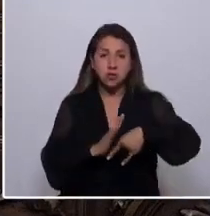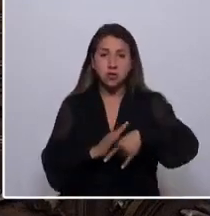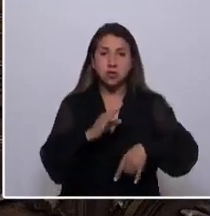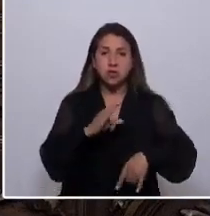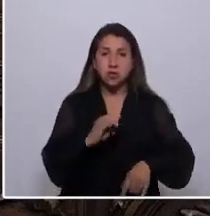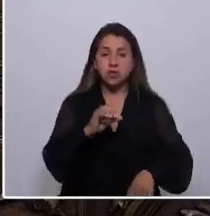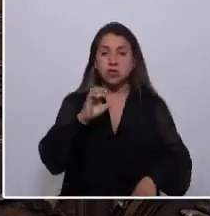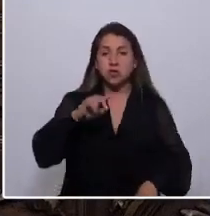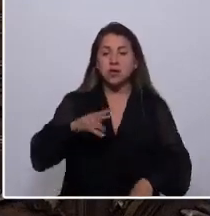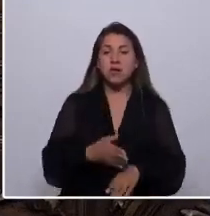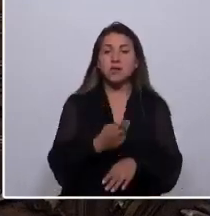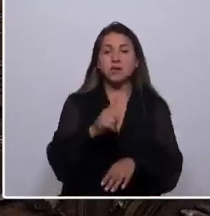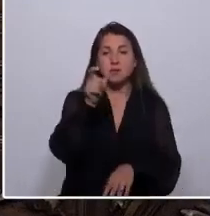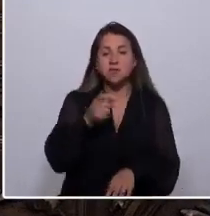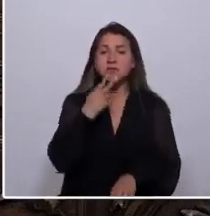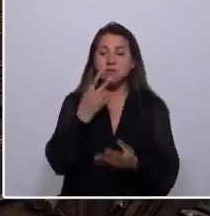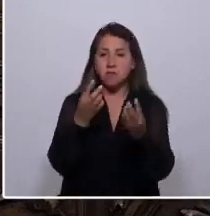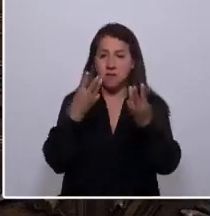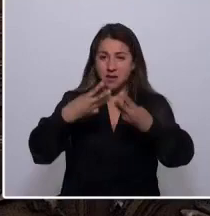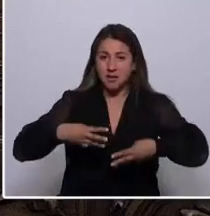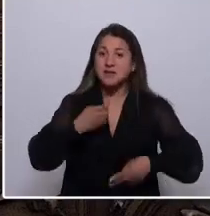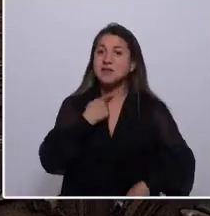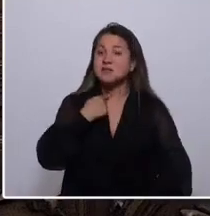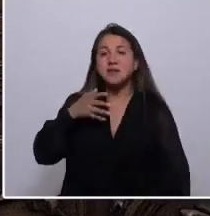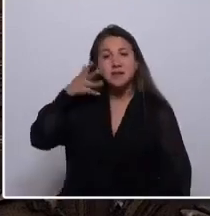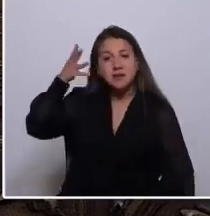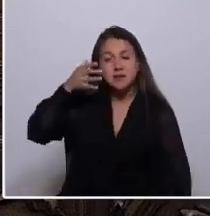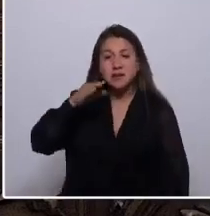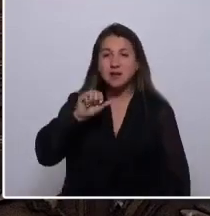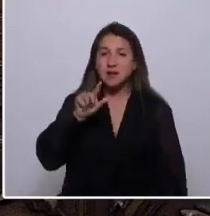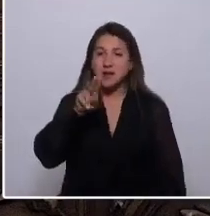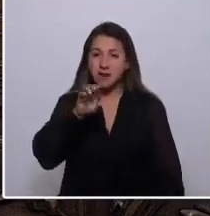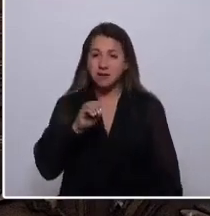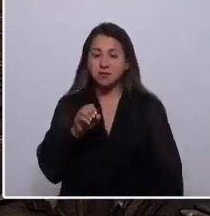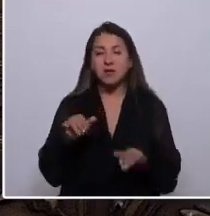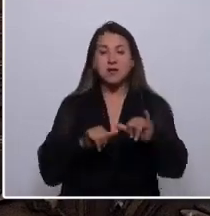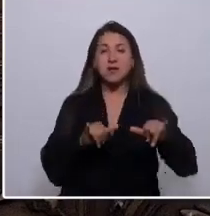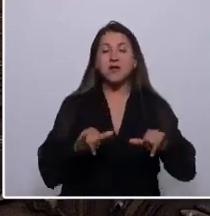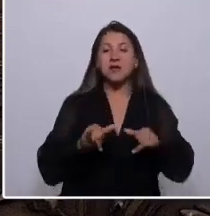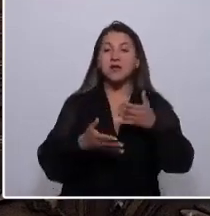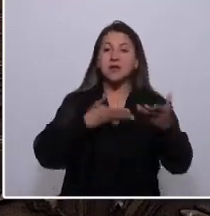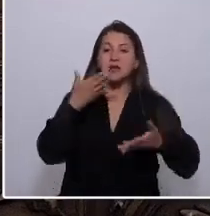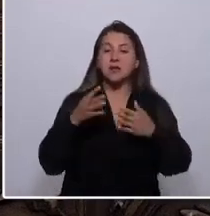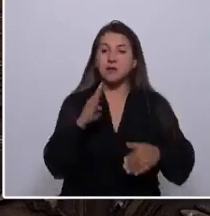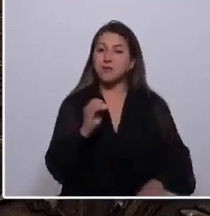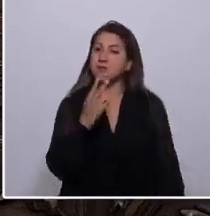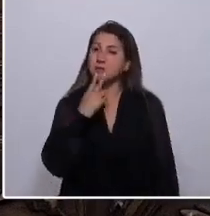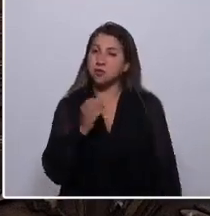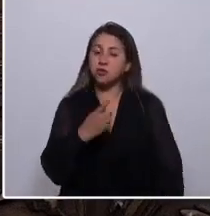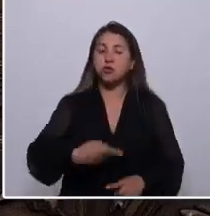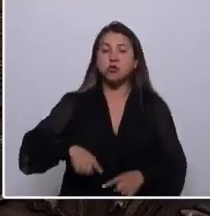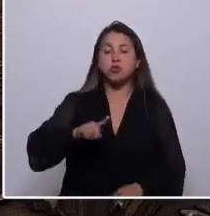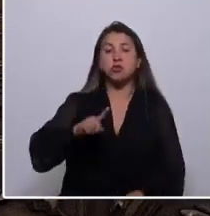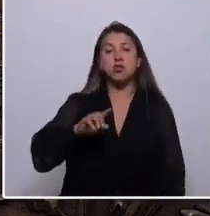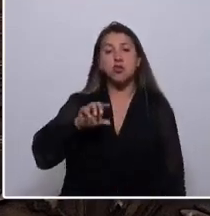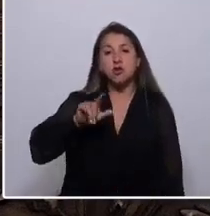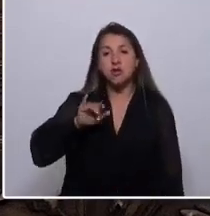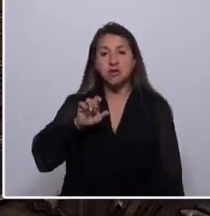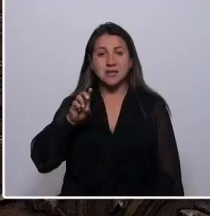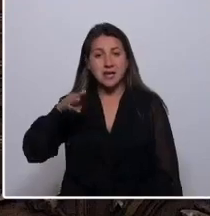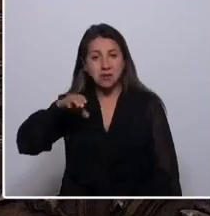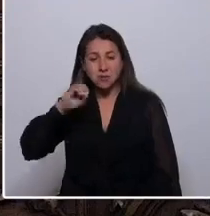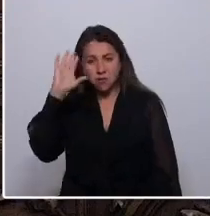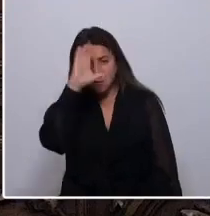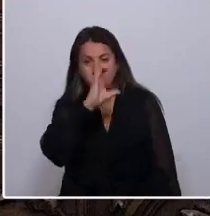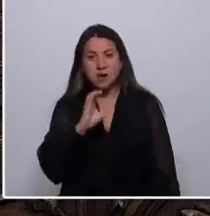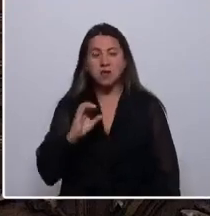magallánico. El interesante discurso de Carlos Calvo. El ingeniero cantor de Miguel Ángel Boto. Guillermo Namor contándonos de la búsqueda